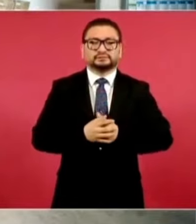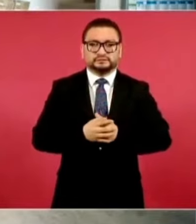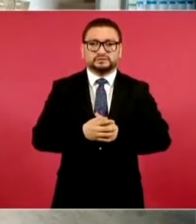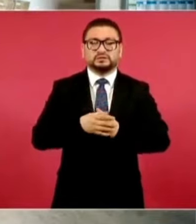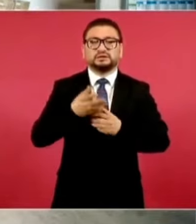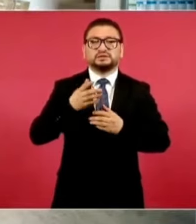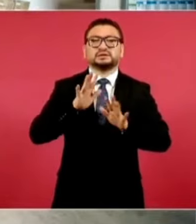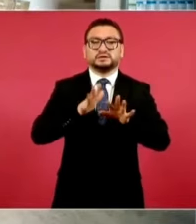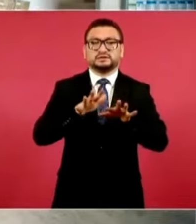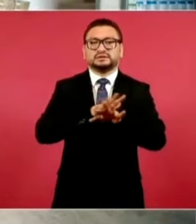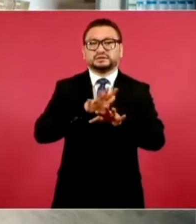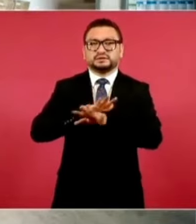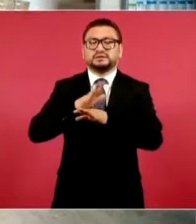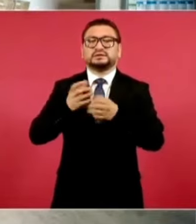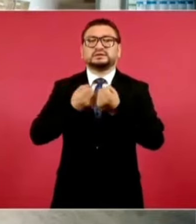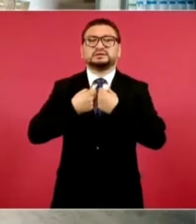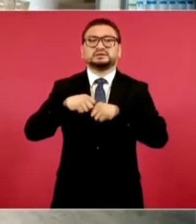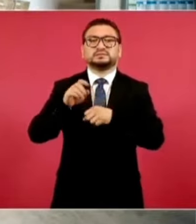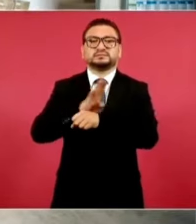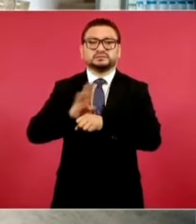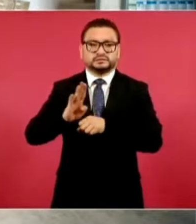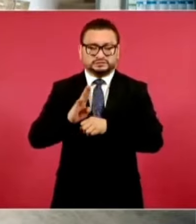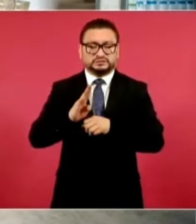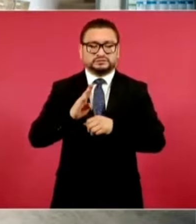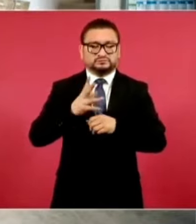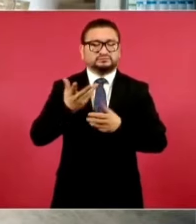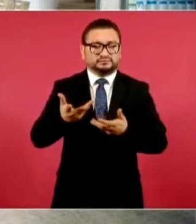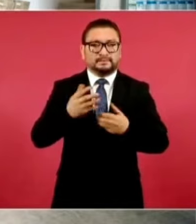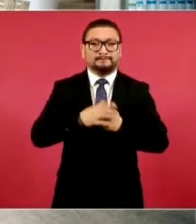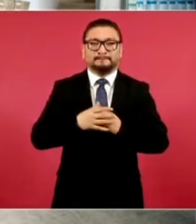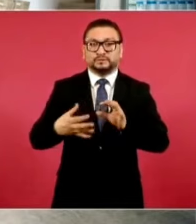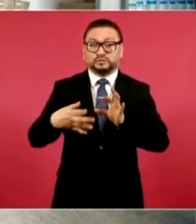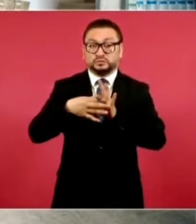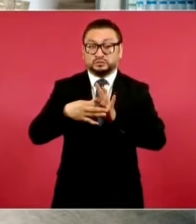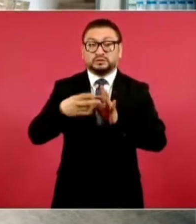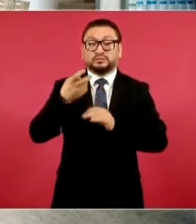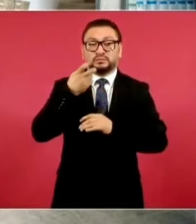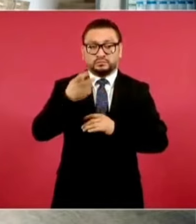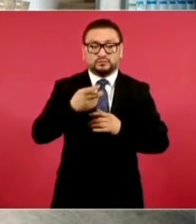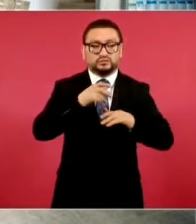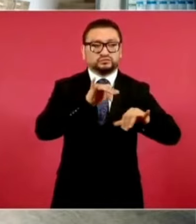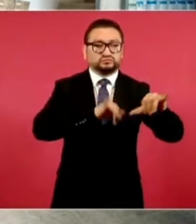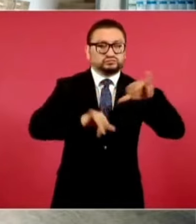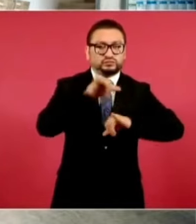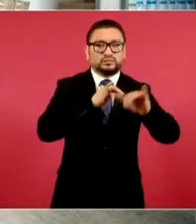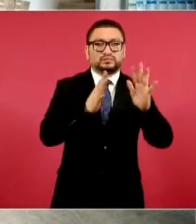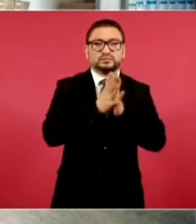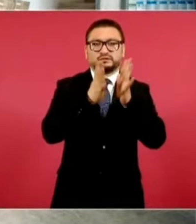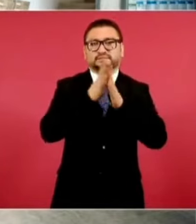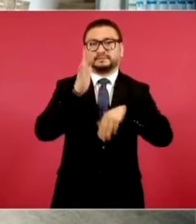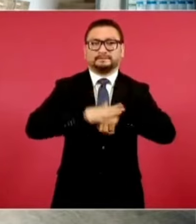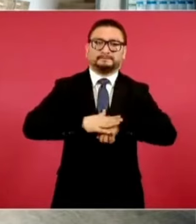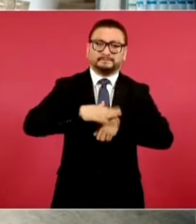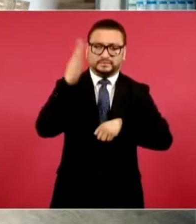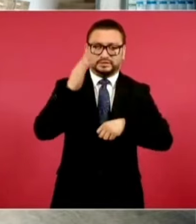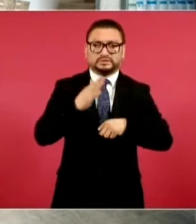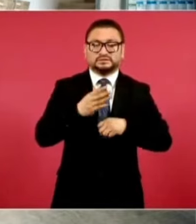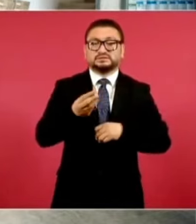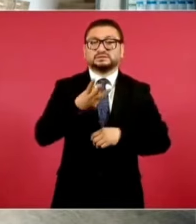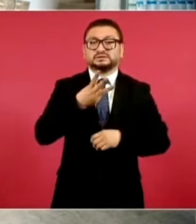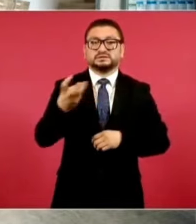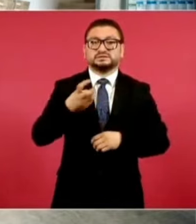al IMSS-Bienestar. La participación de los laboratorios fue mucho mayor, llegaron a participar